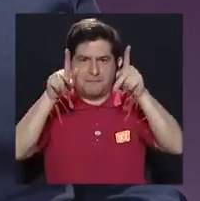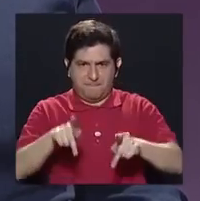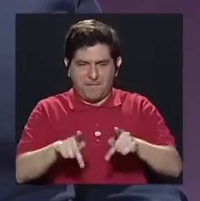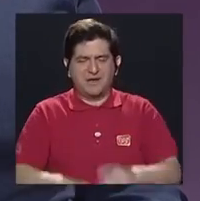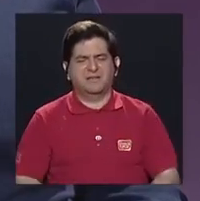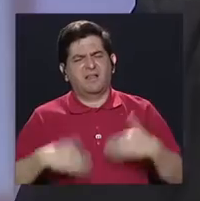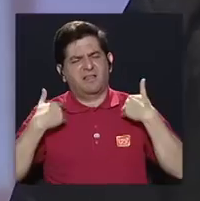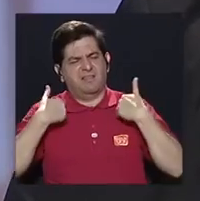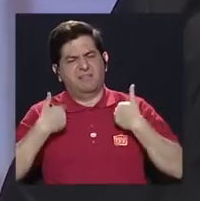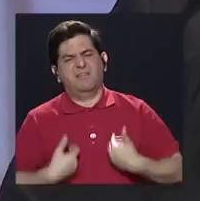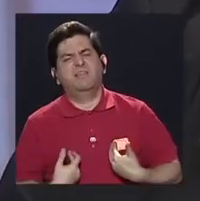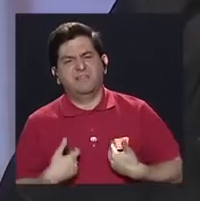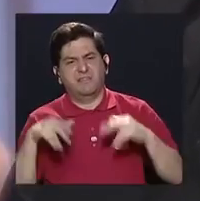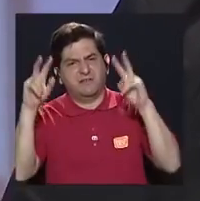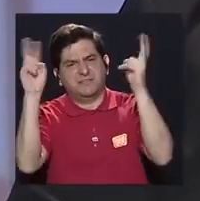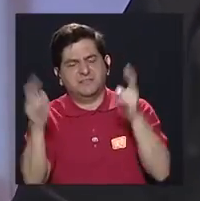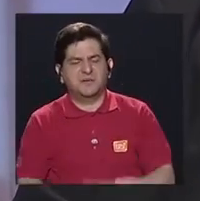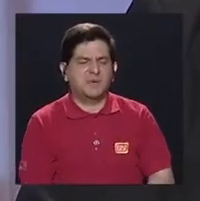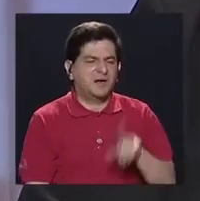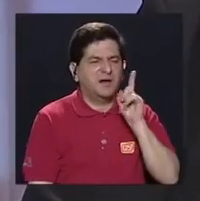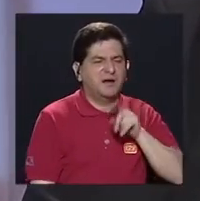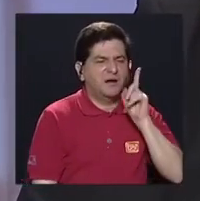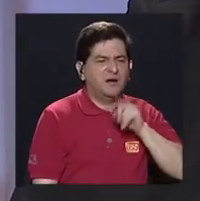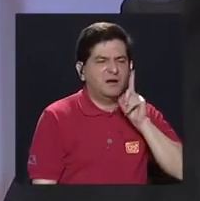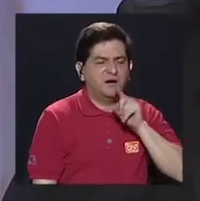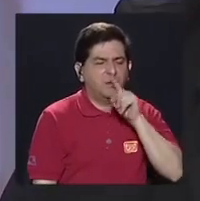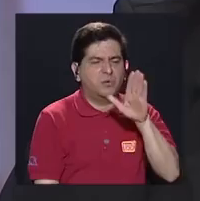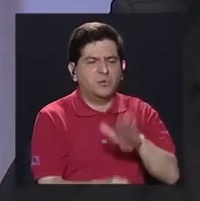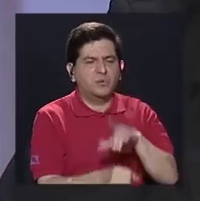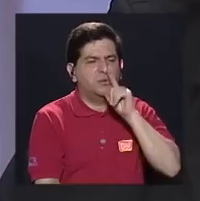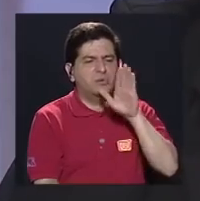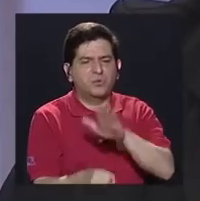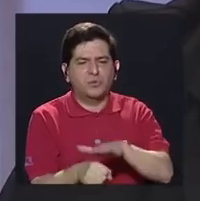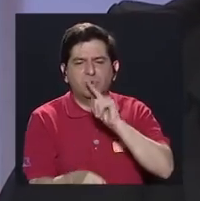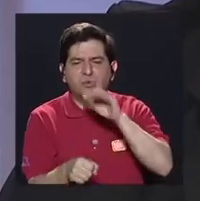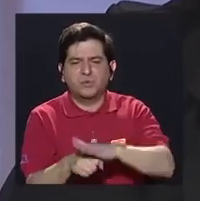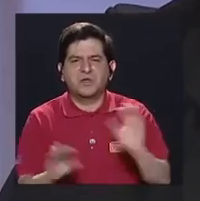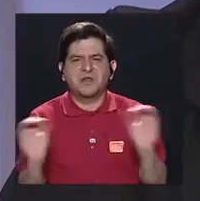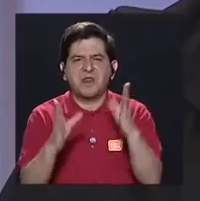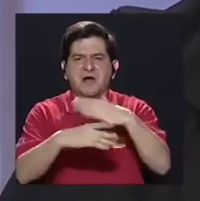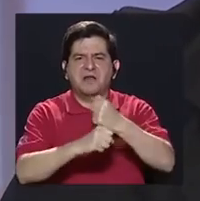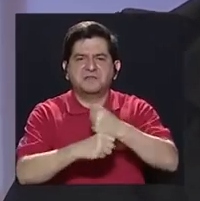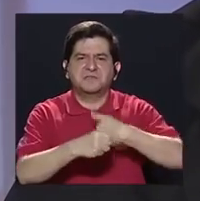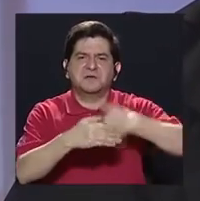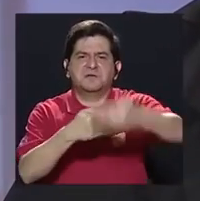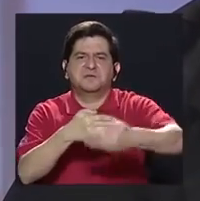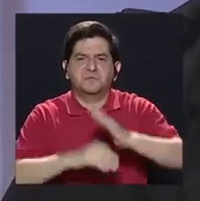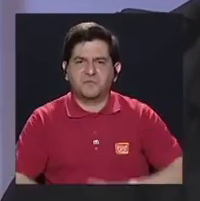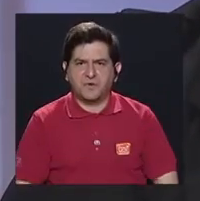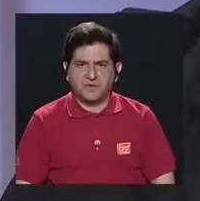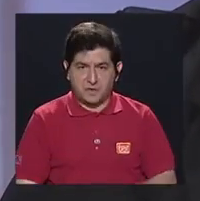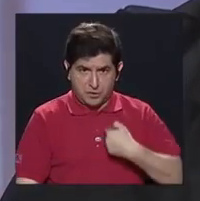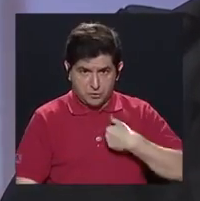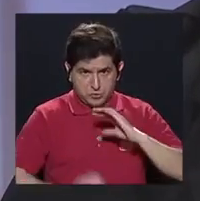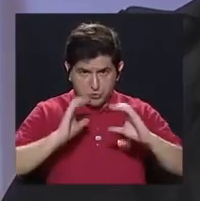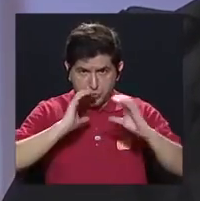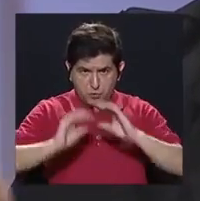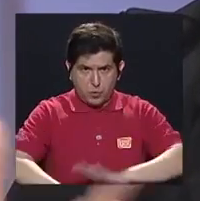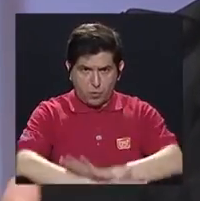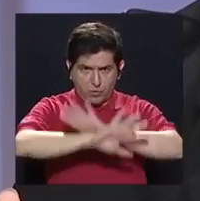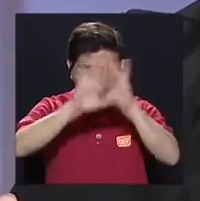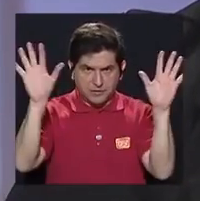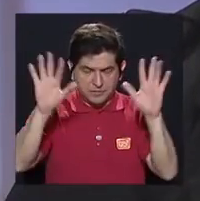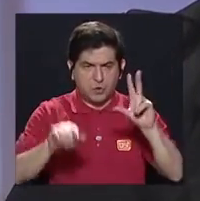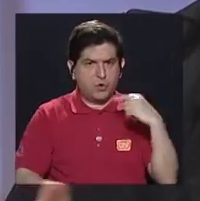está muy cansada del tema de que le mientan, de que le prometan cosas que no se van a cumplir. Entonces, si uno transmite esa transparencia,